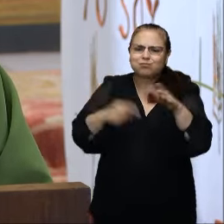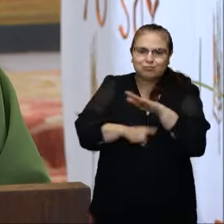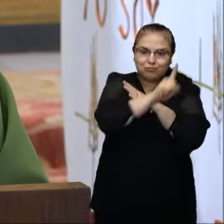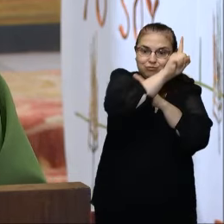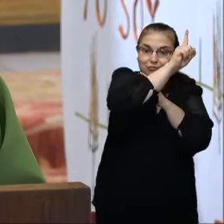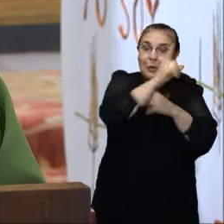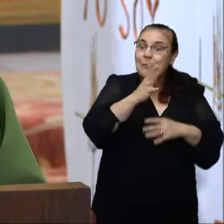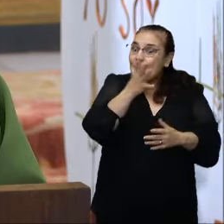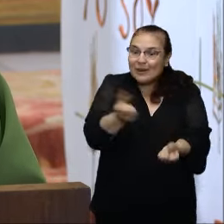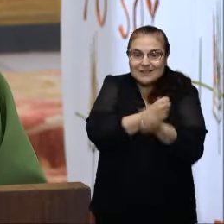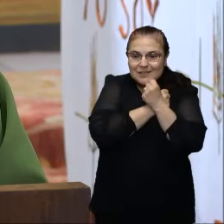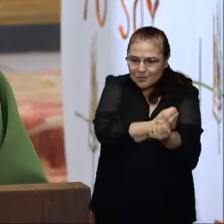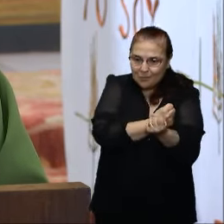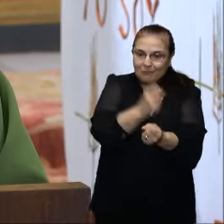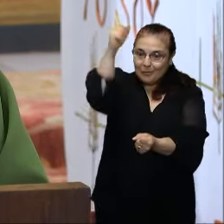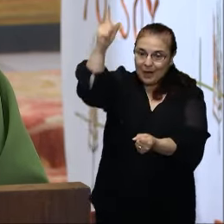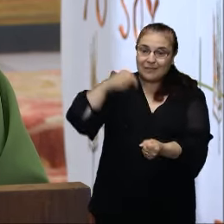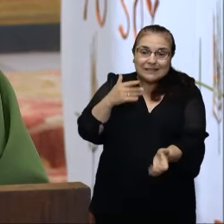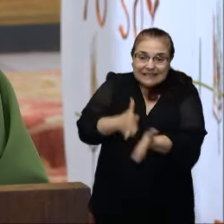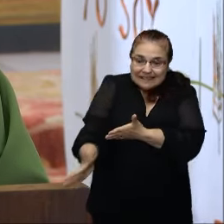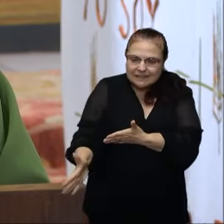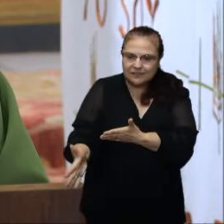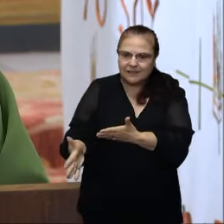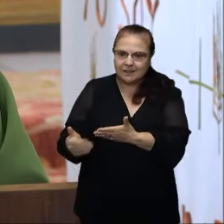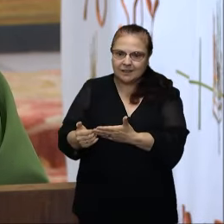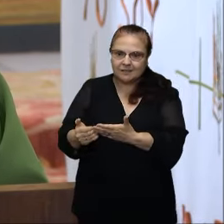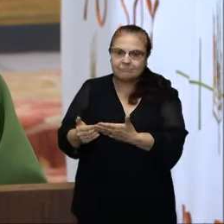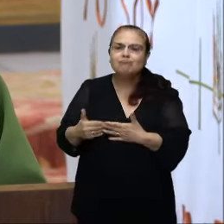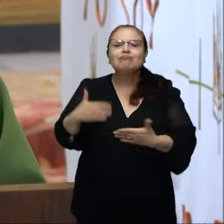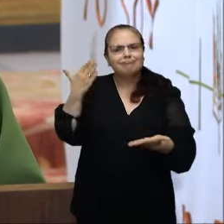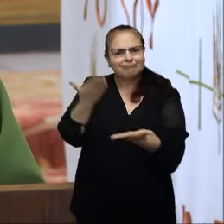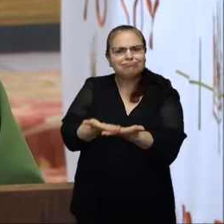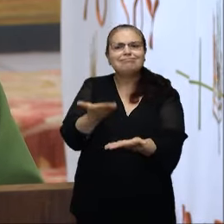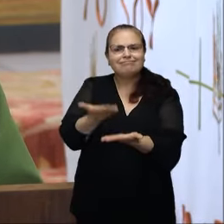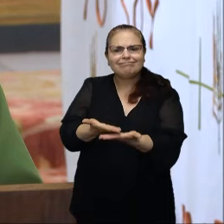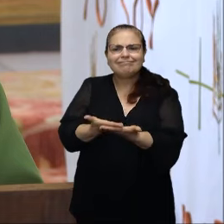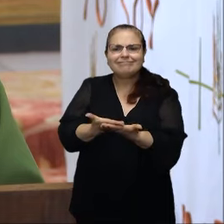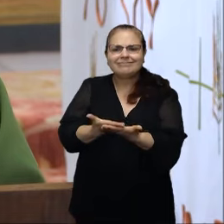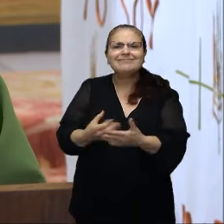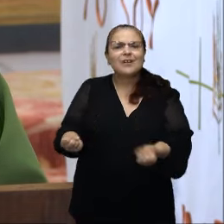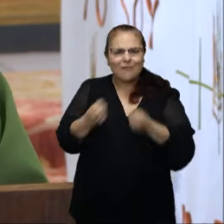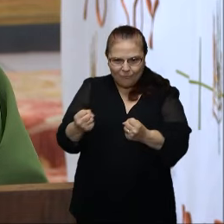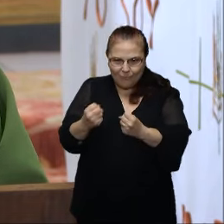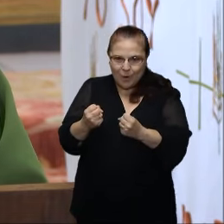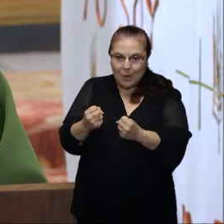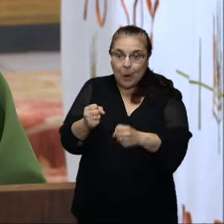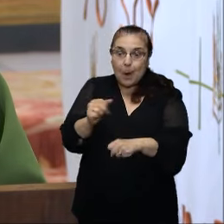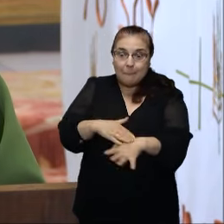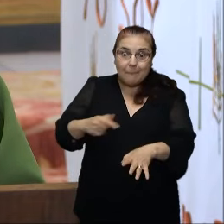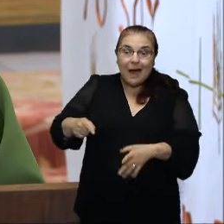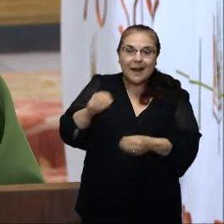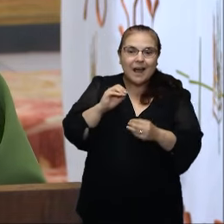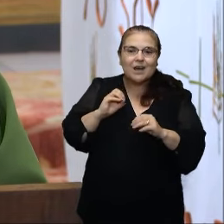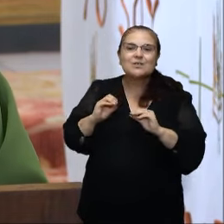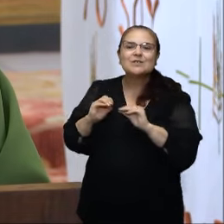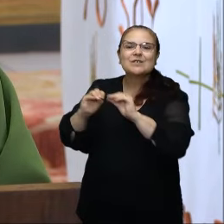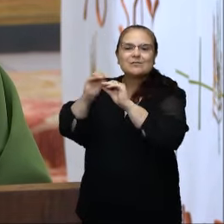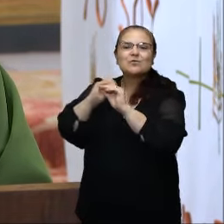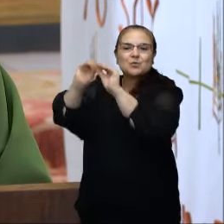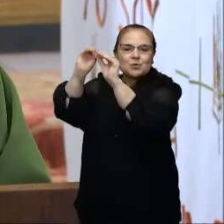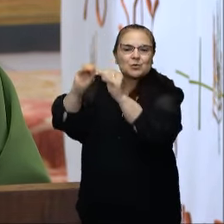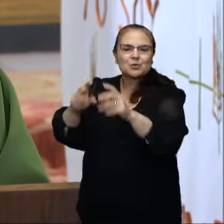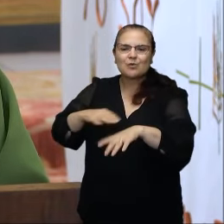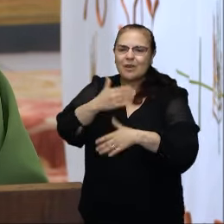Por eso, amar a Dios quiere decir invertir cada día nuestras energías para ser sus colaboradores